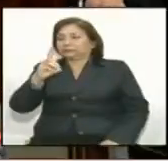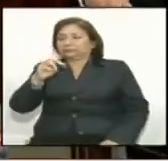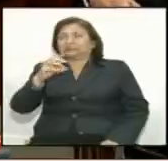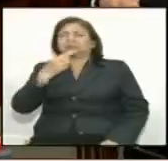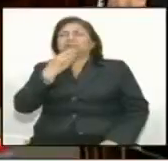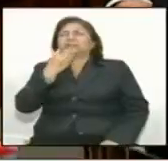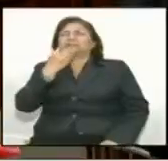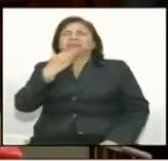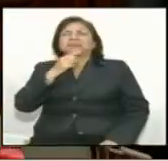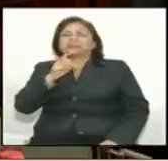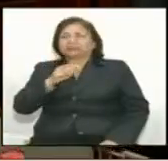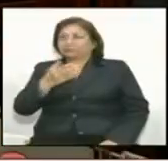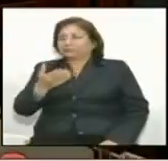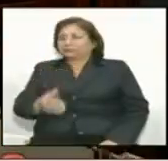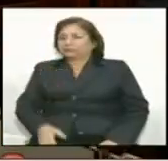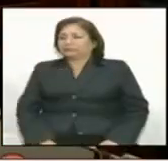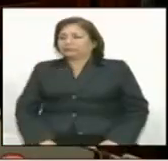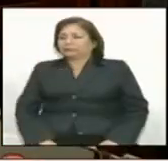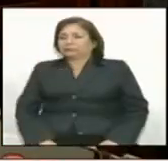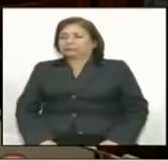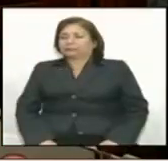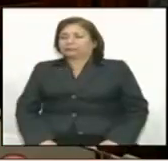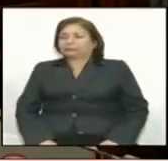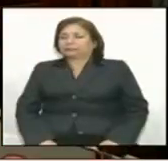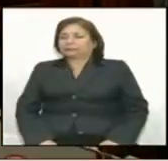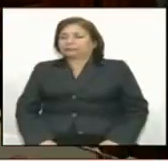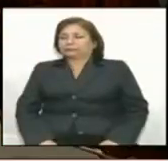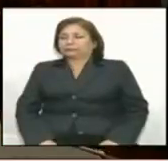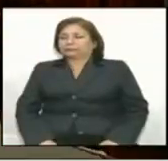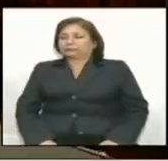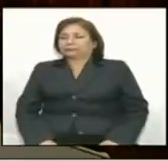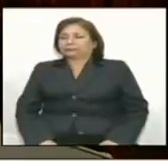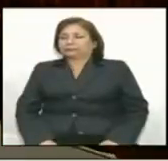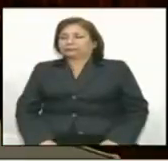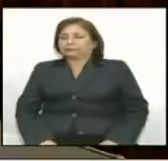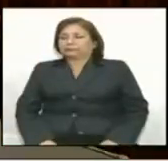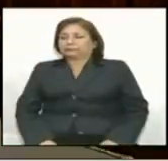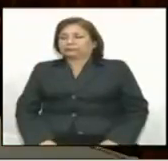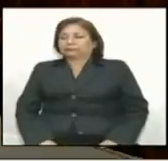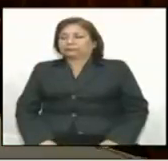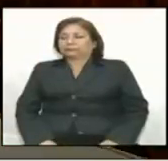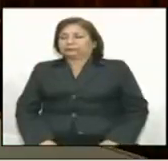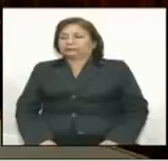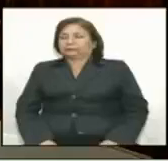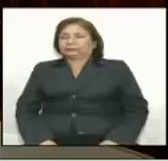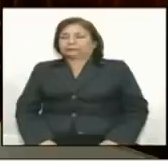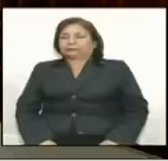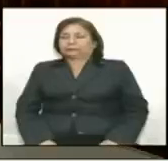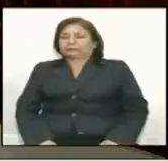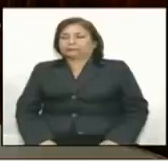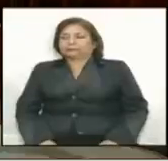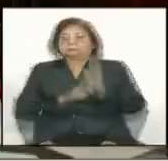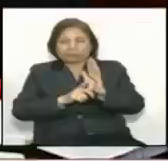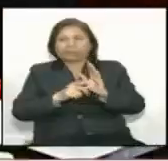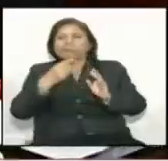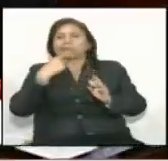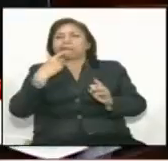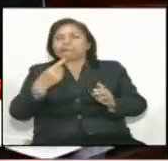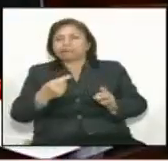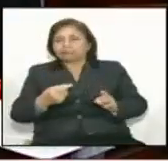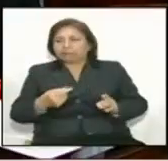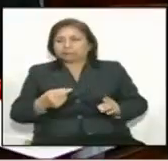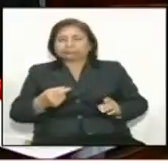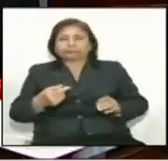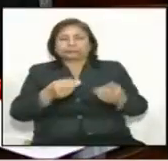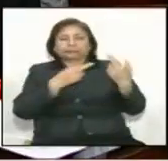ciudadanía no aceptó. La ciudadanía ha trazado una línea muy clara, que es que quiere que esta transición la lleven las personas que se opusieron a quienes iniciaron esta crisis.